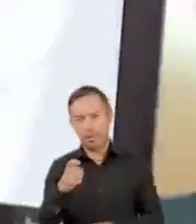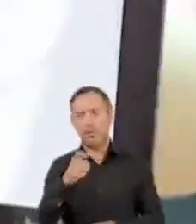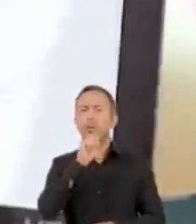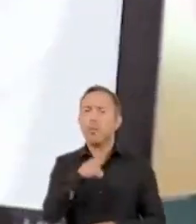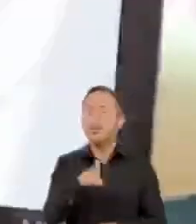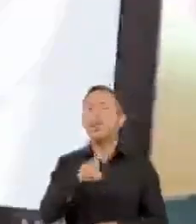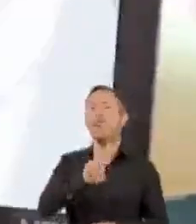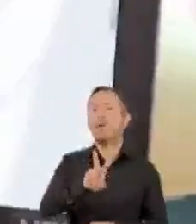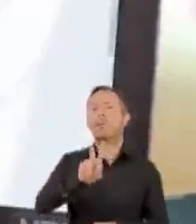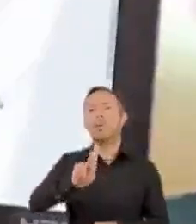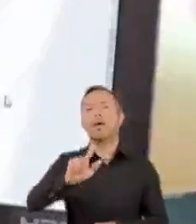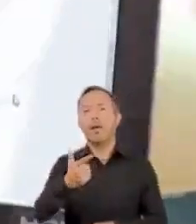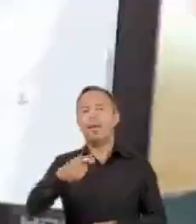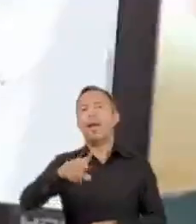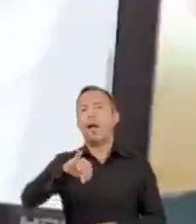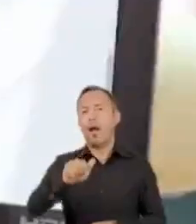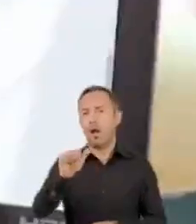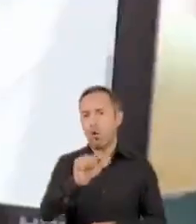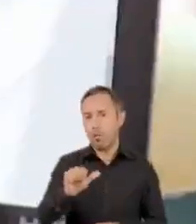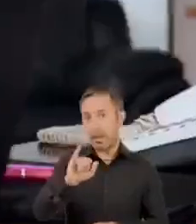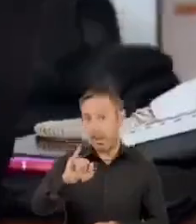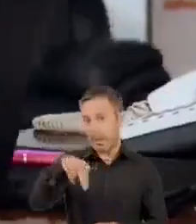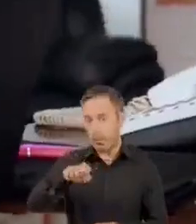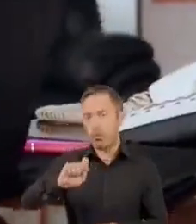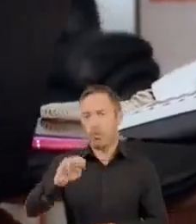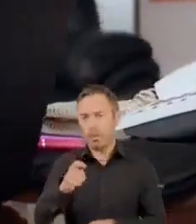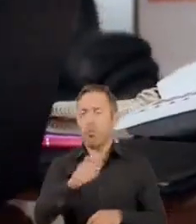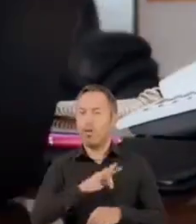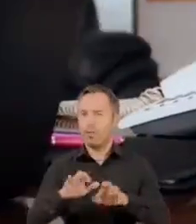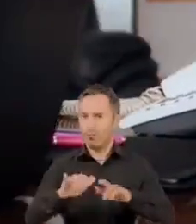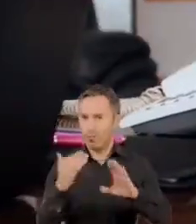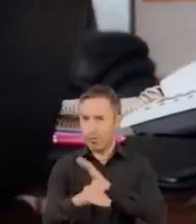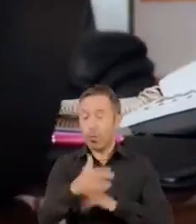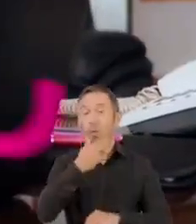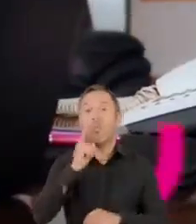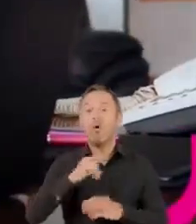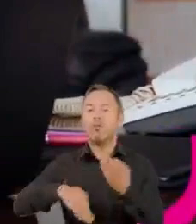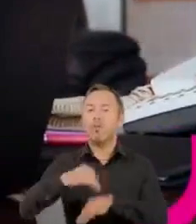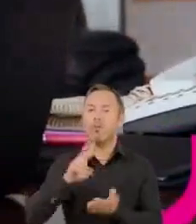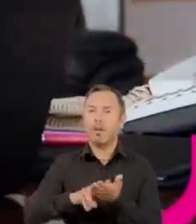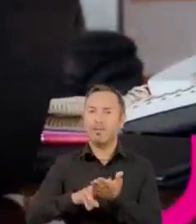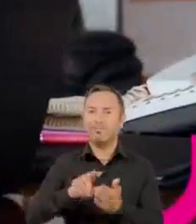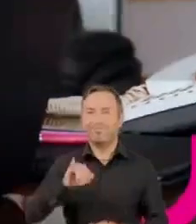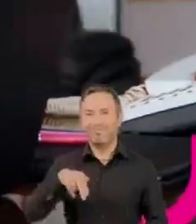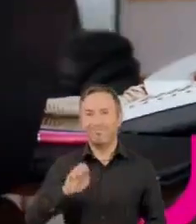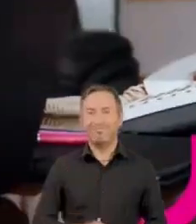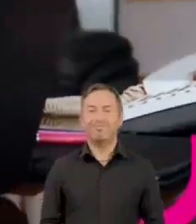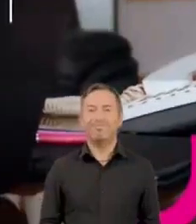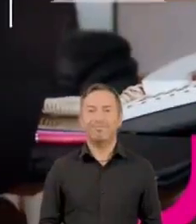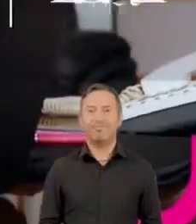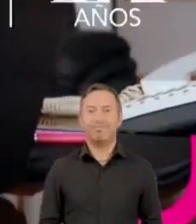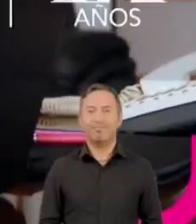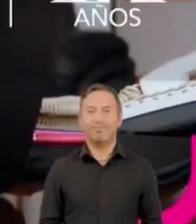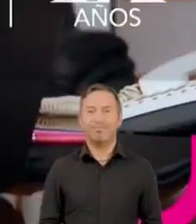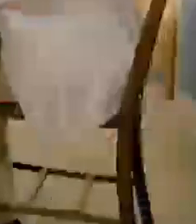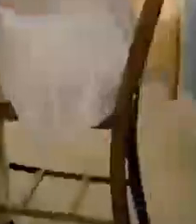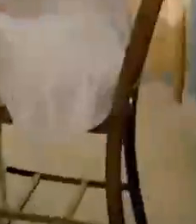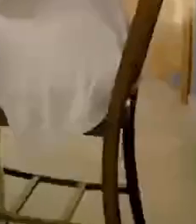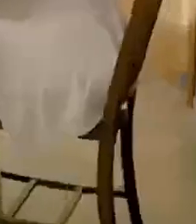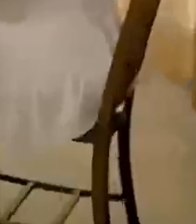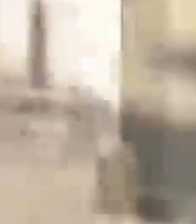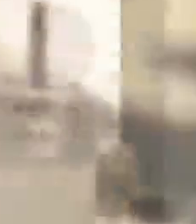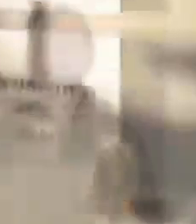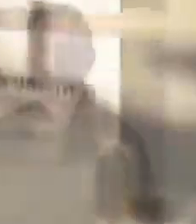vpgqueja arroba ine.mx contamos todas contamos todos INE